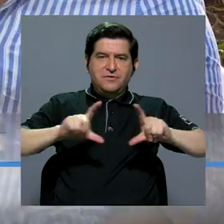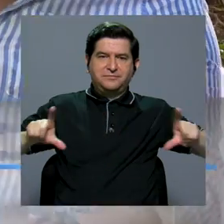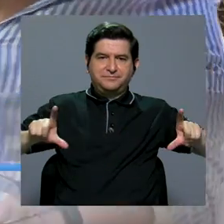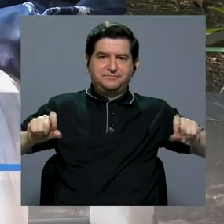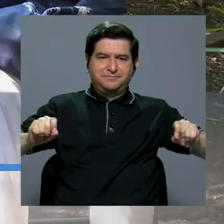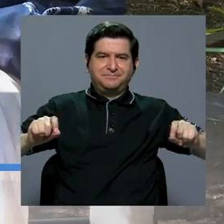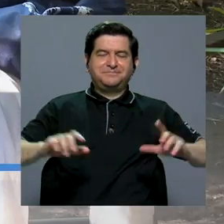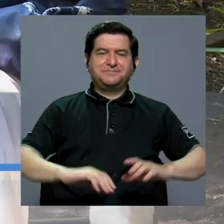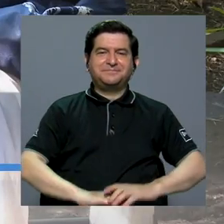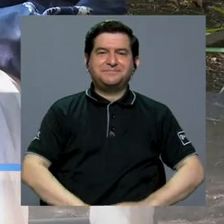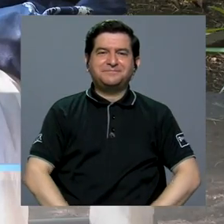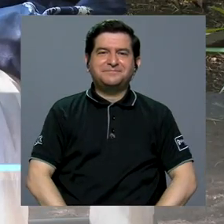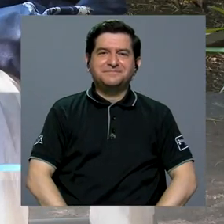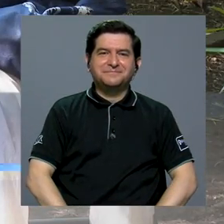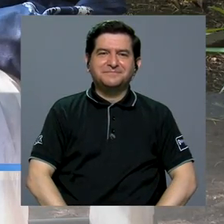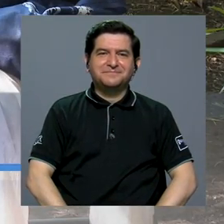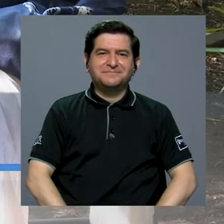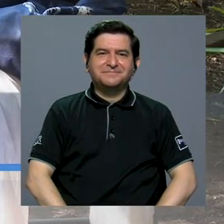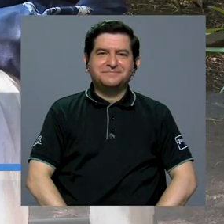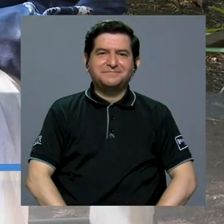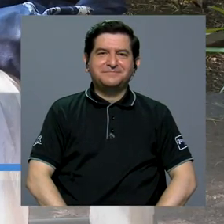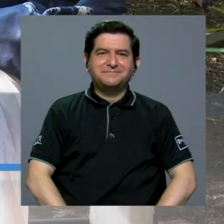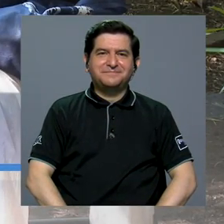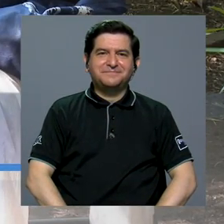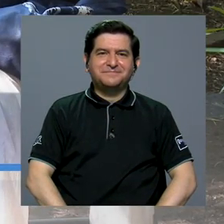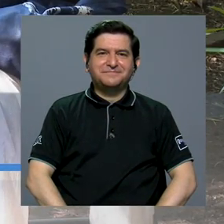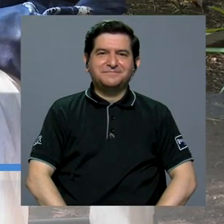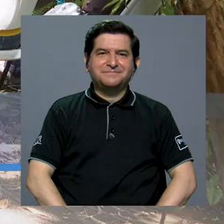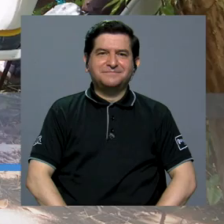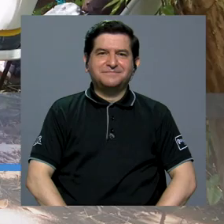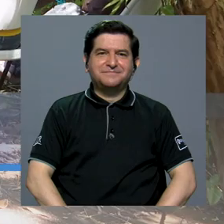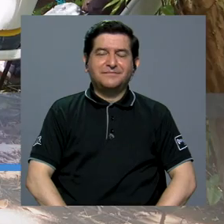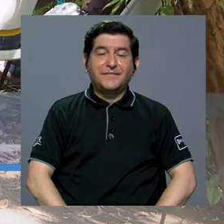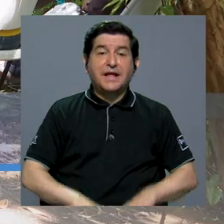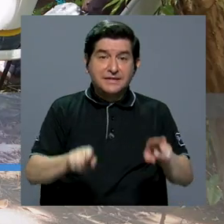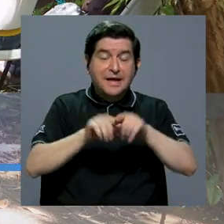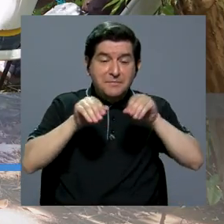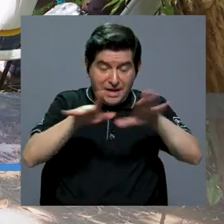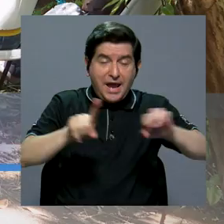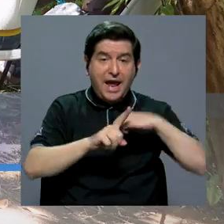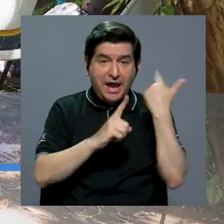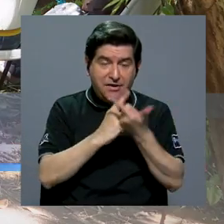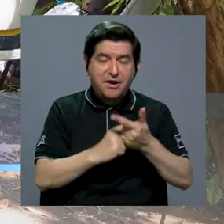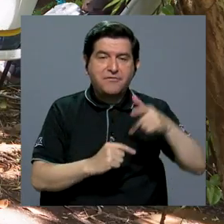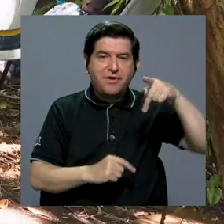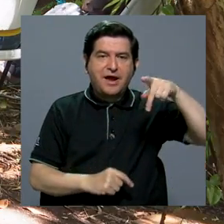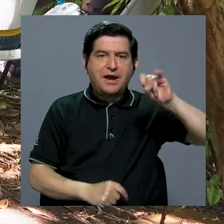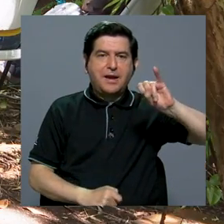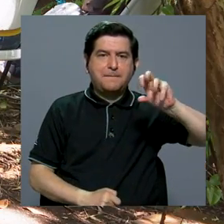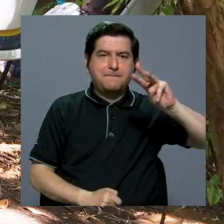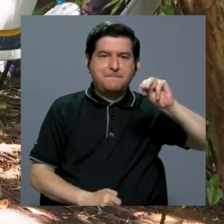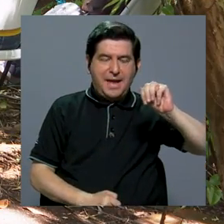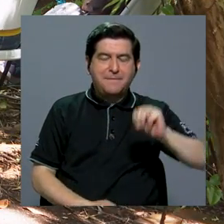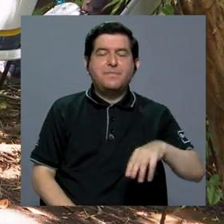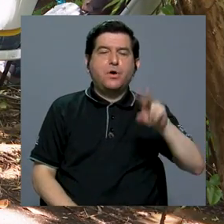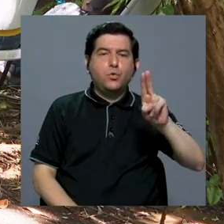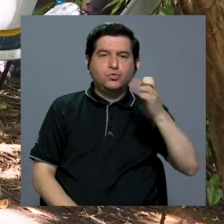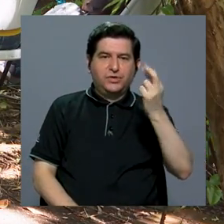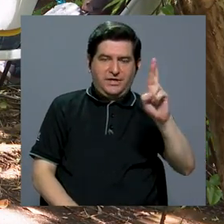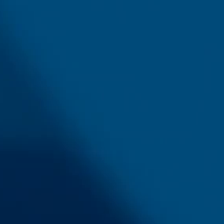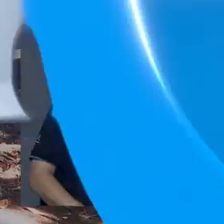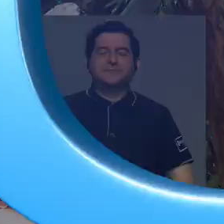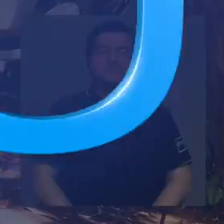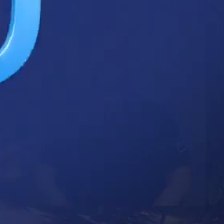.piam.ucr.ac.cr o en sus redes sociales como PIAAM UCR.